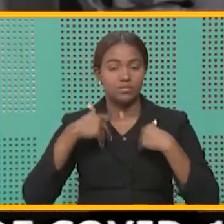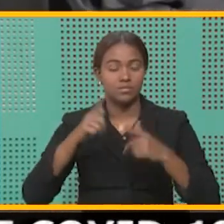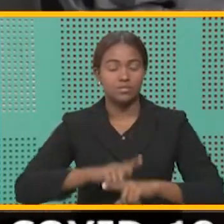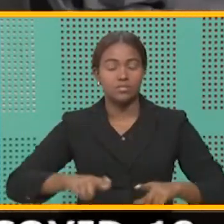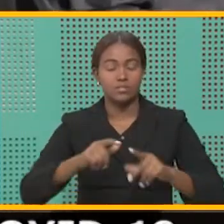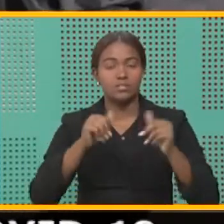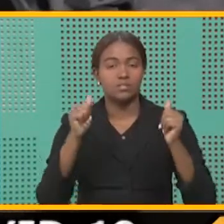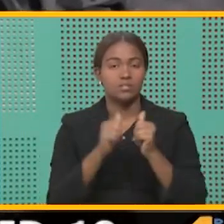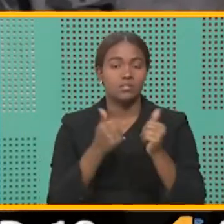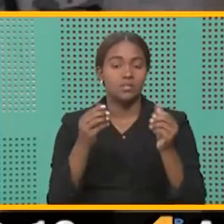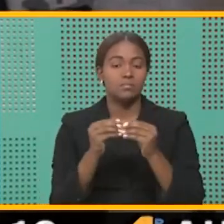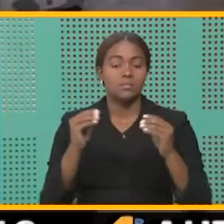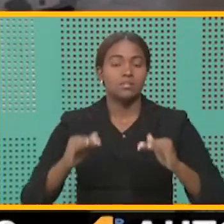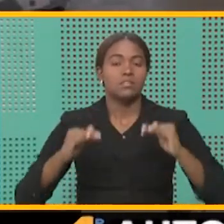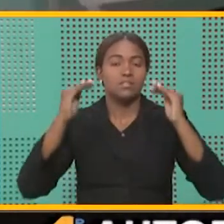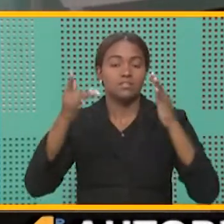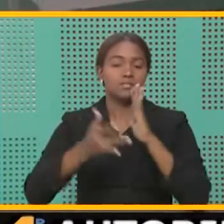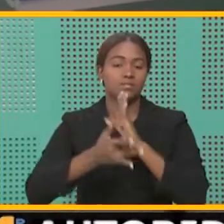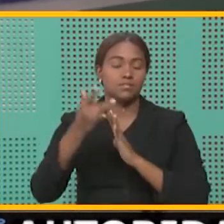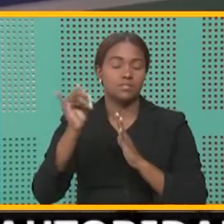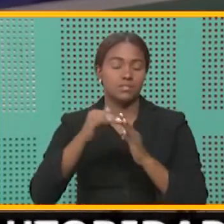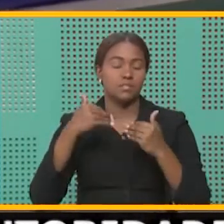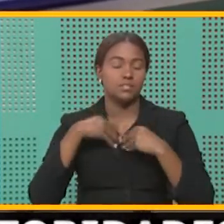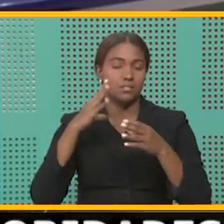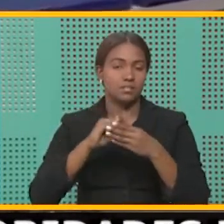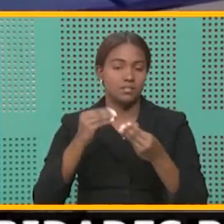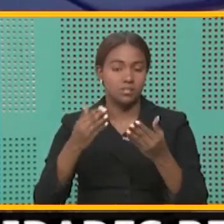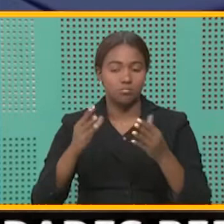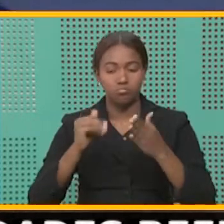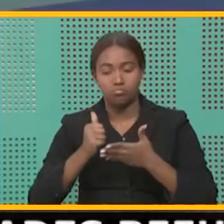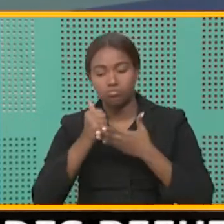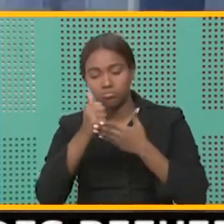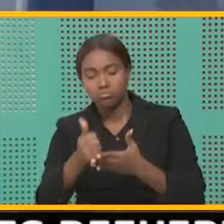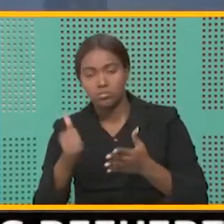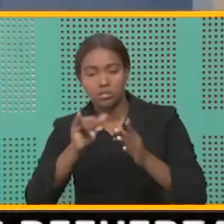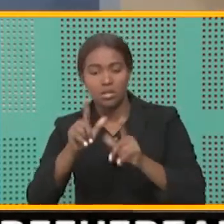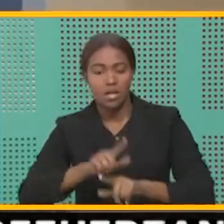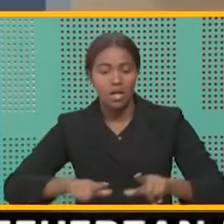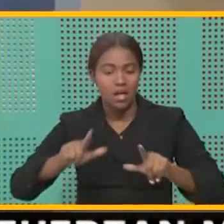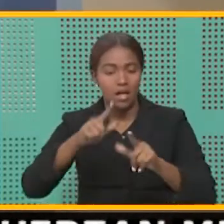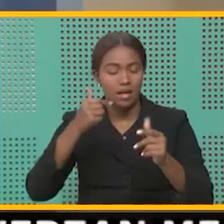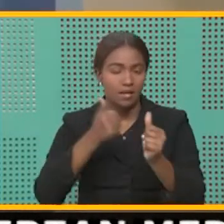la más alta tecnología en lo que tiene que ver con la consulta y en el área de diagnóstico.